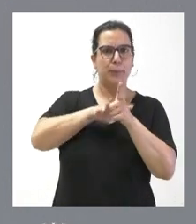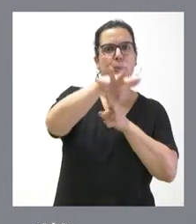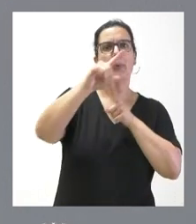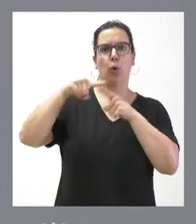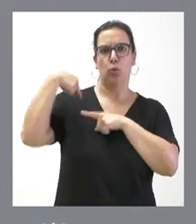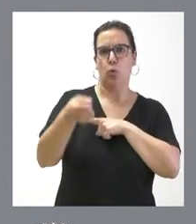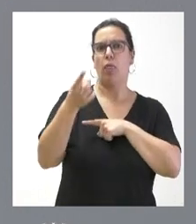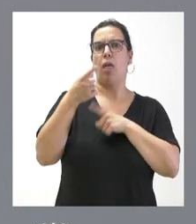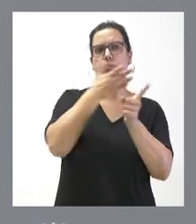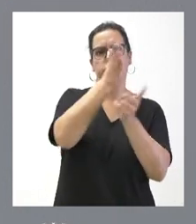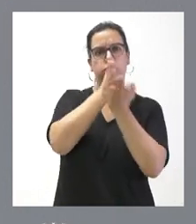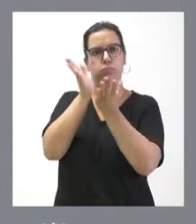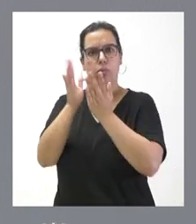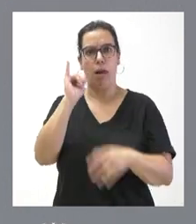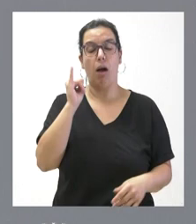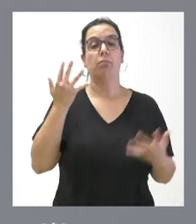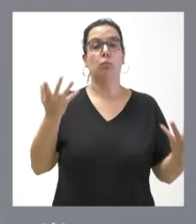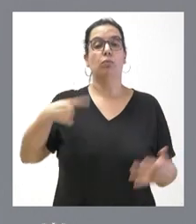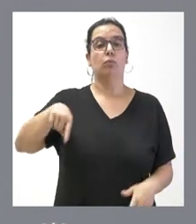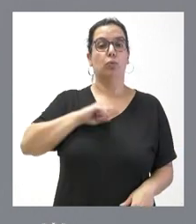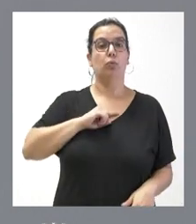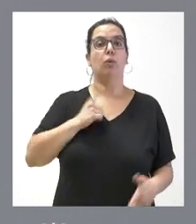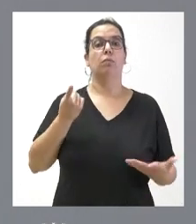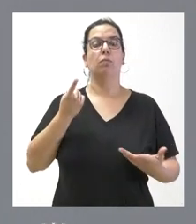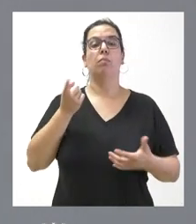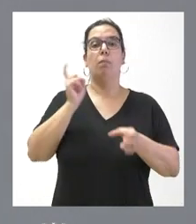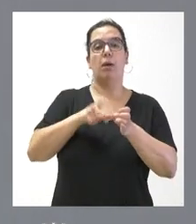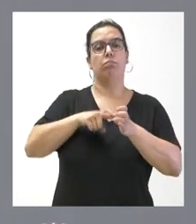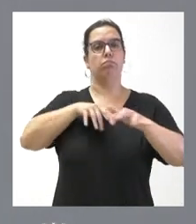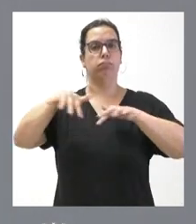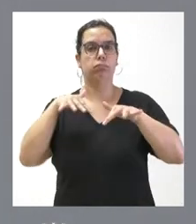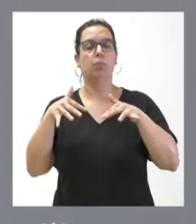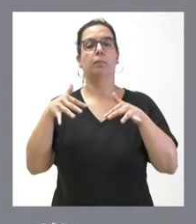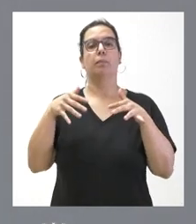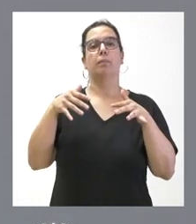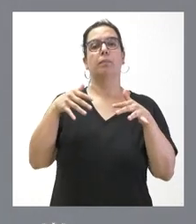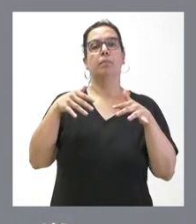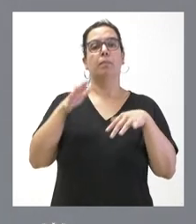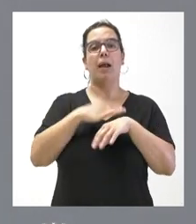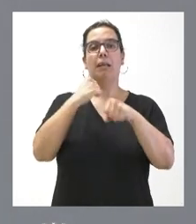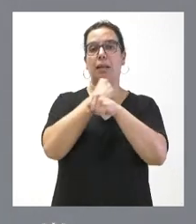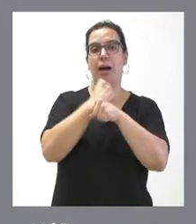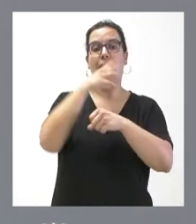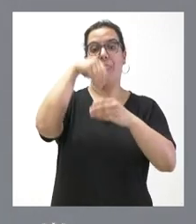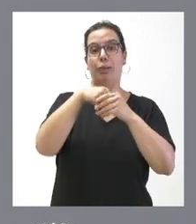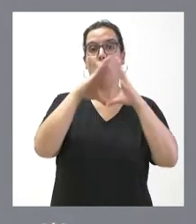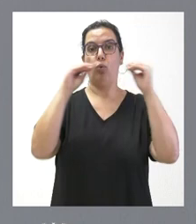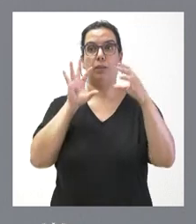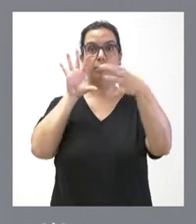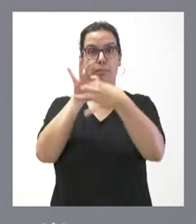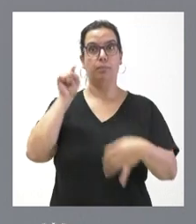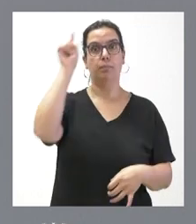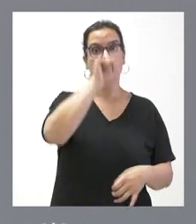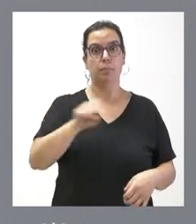índole. Y, en este sentido, lo que hacemos es que se participe activamente desde el punto de vista del trabajo de las universidades para